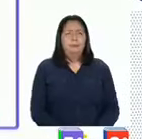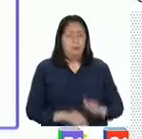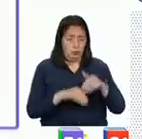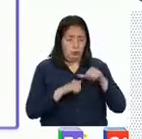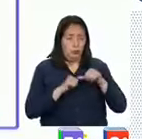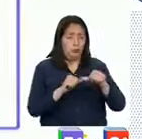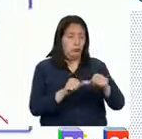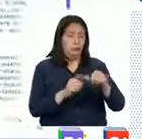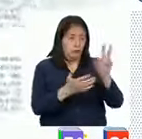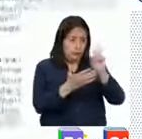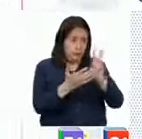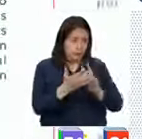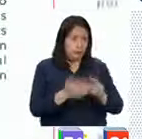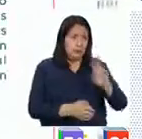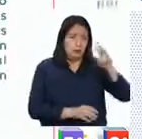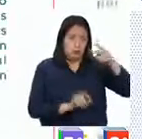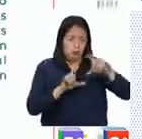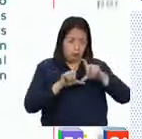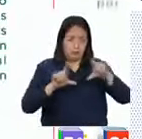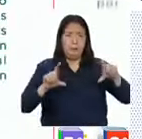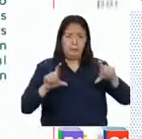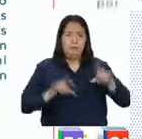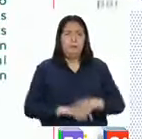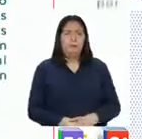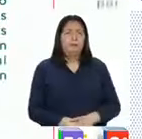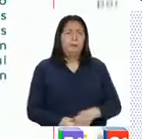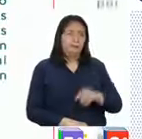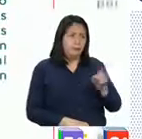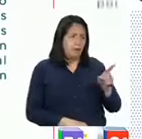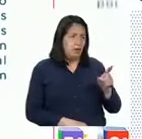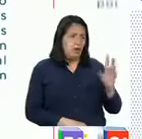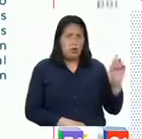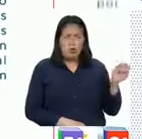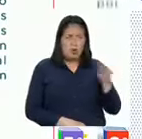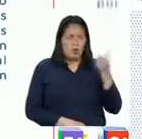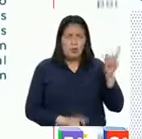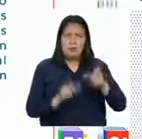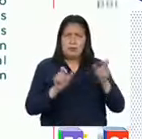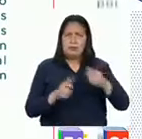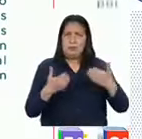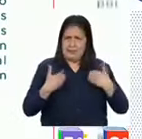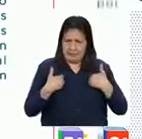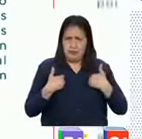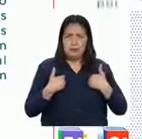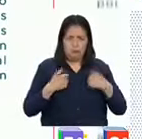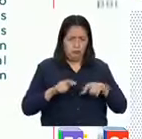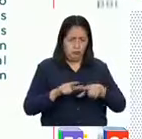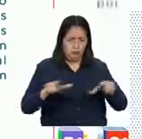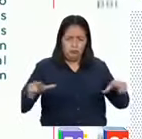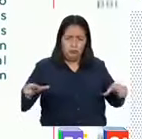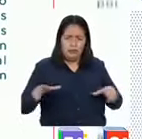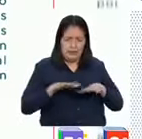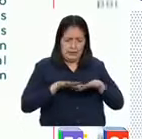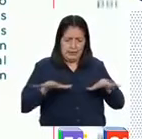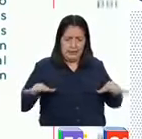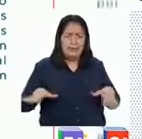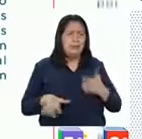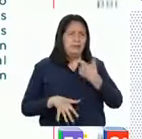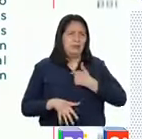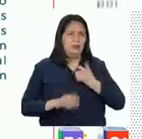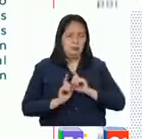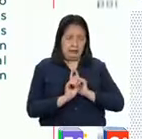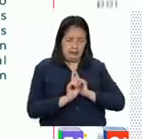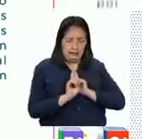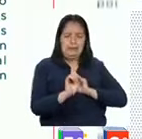Continuemos con la lectura del segundo párrafo. Todas las personas poseen un espacio personal. Este es la